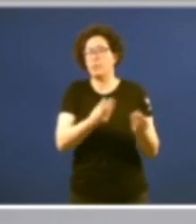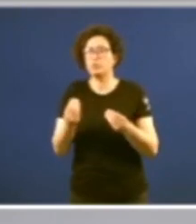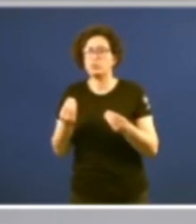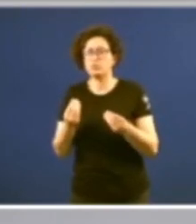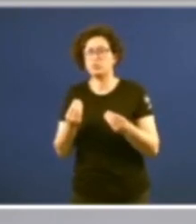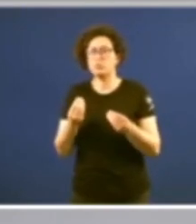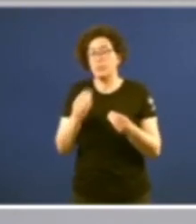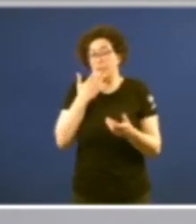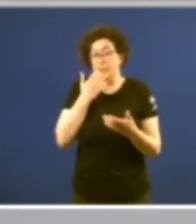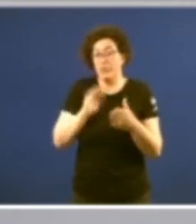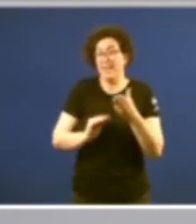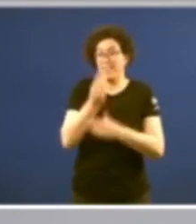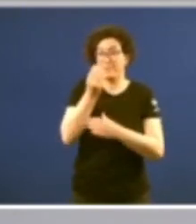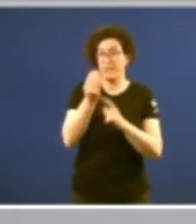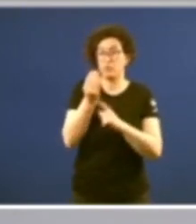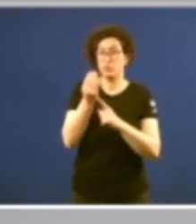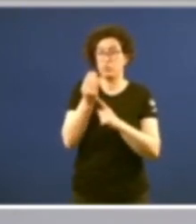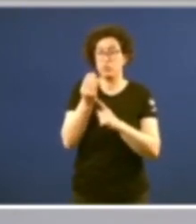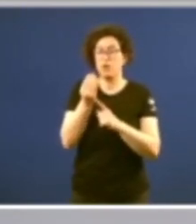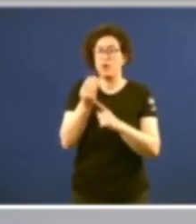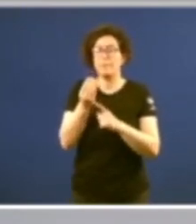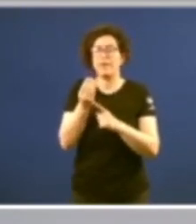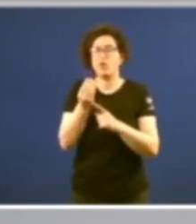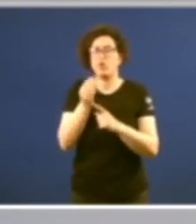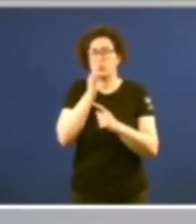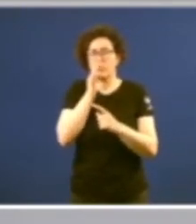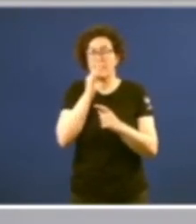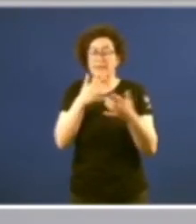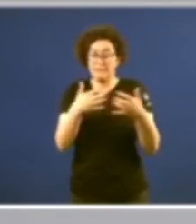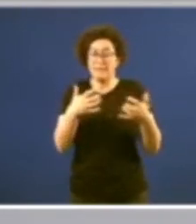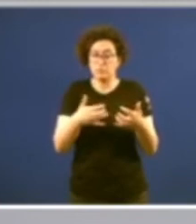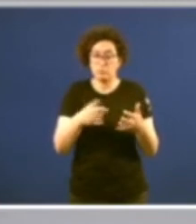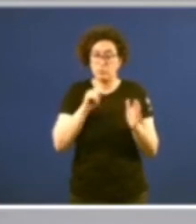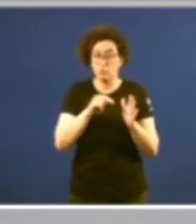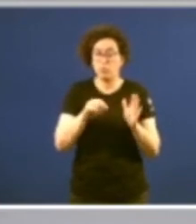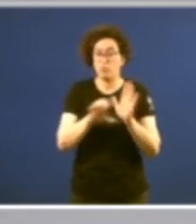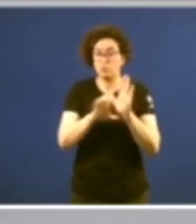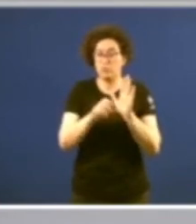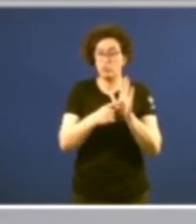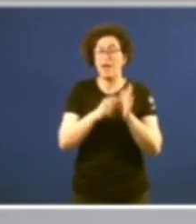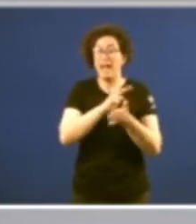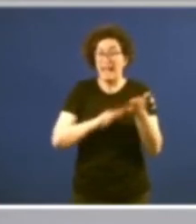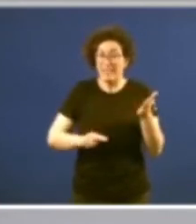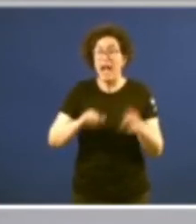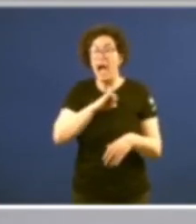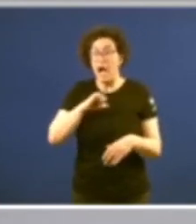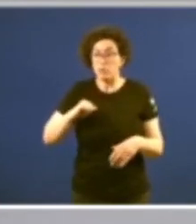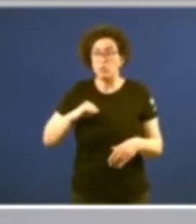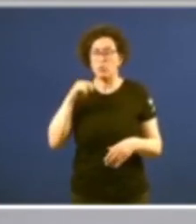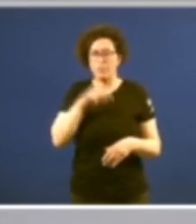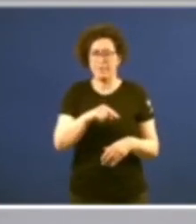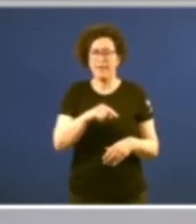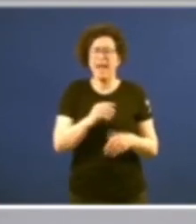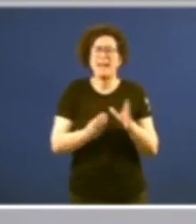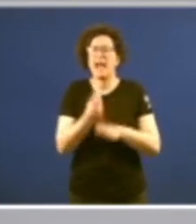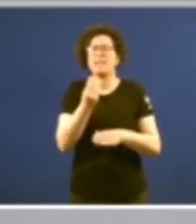propio nascimento pero que non se esgota aí o texto constitucional da Galicia autonómica nace arroupado en